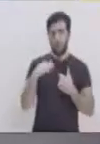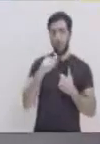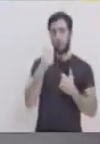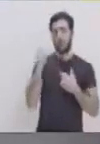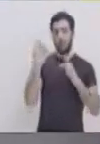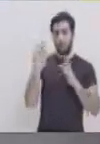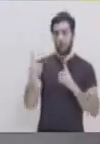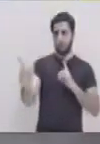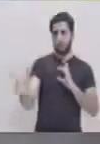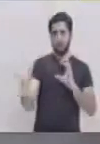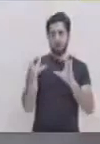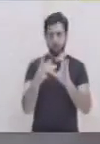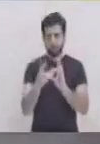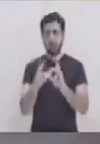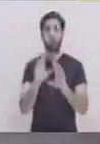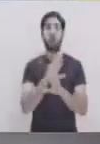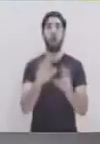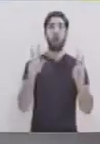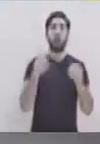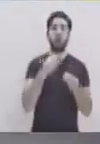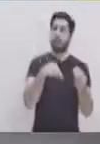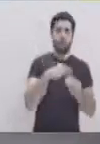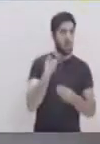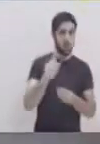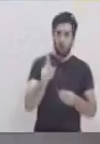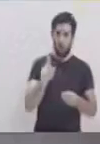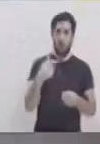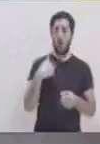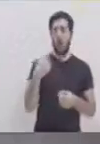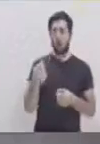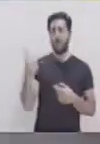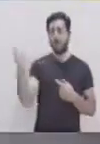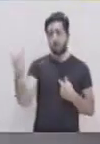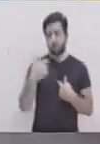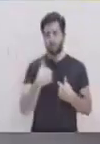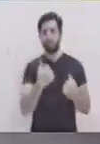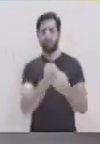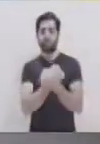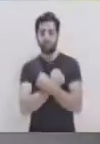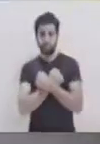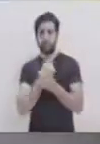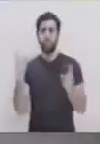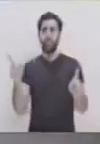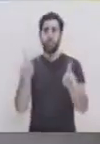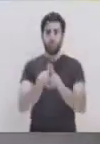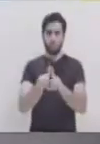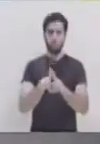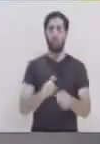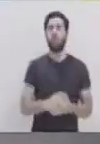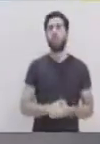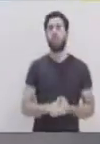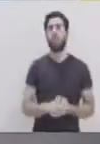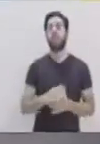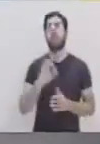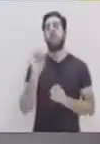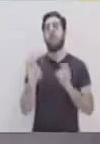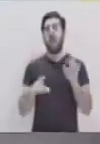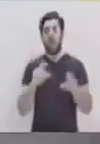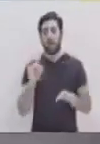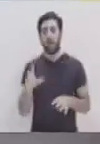vínculo que tenemos con una o más personas, ¿verdad? Y que no son nuestra familia. O es un vínculo de aspecto que tenemos con esas personas.